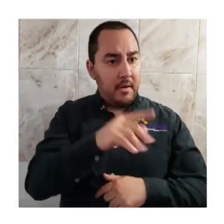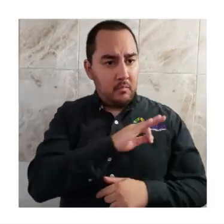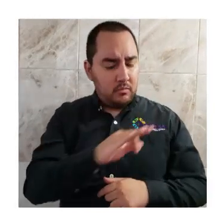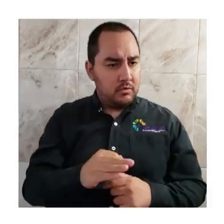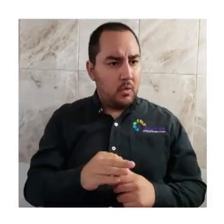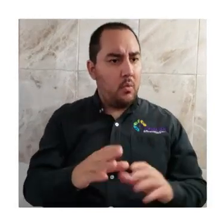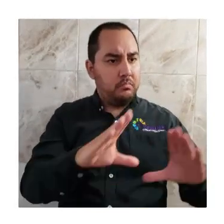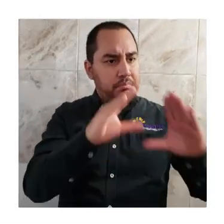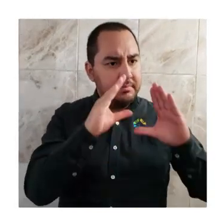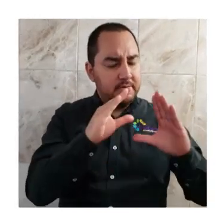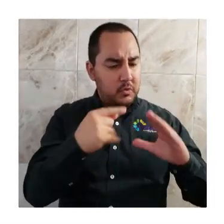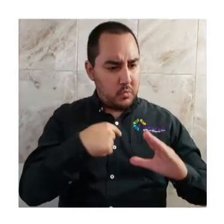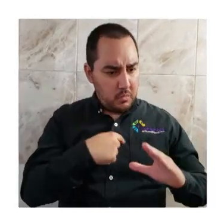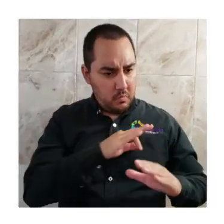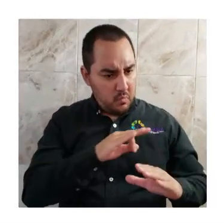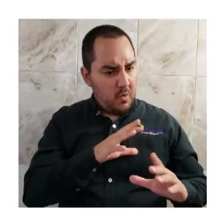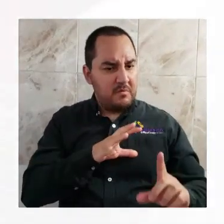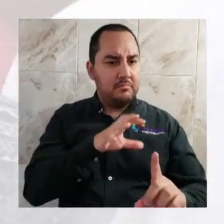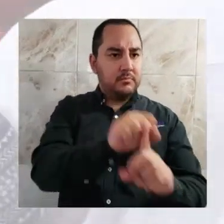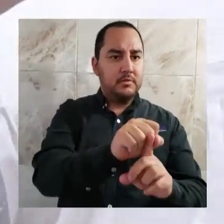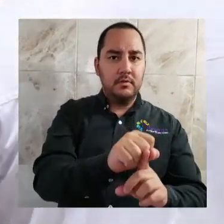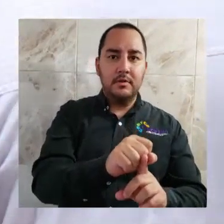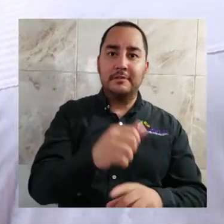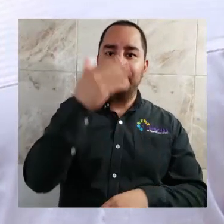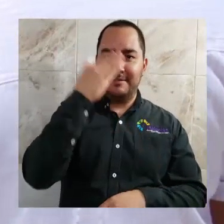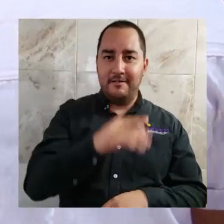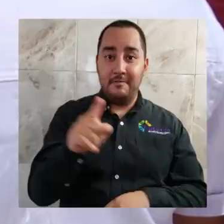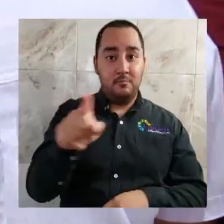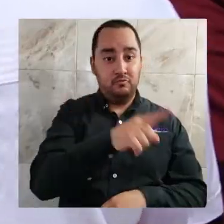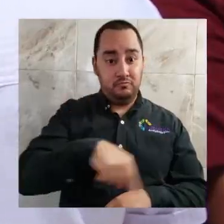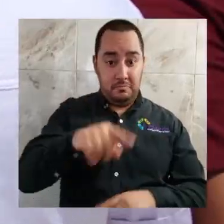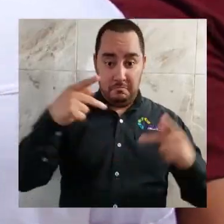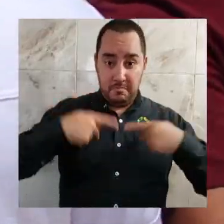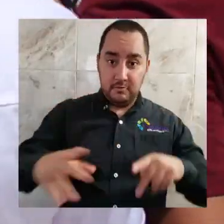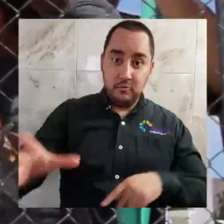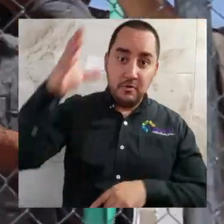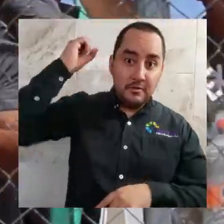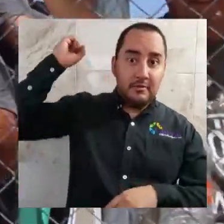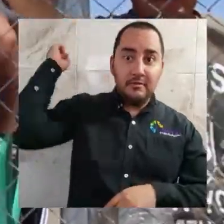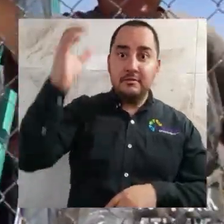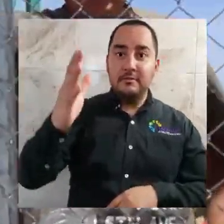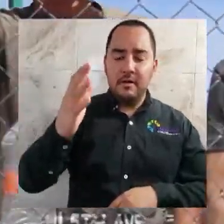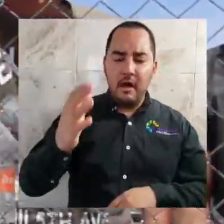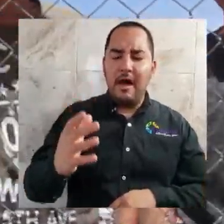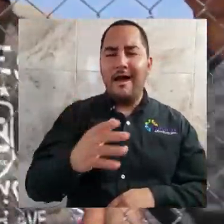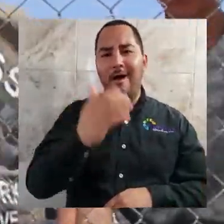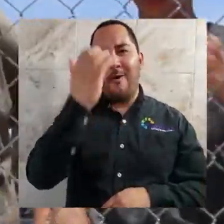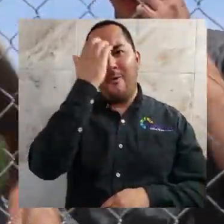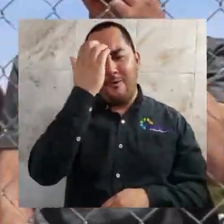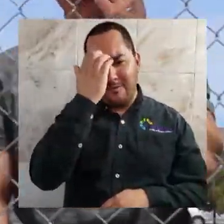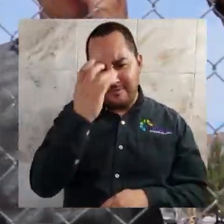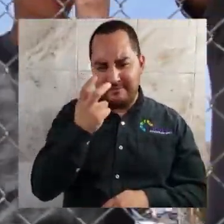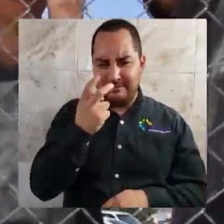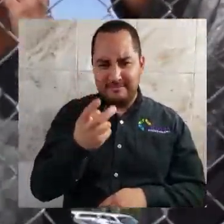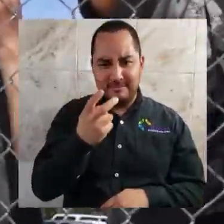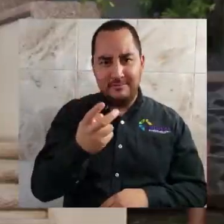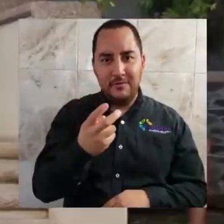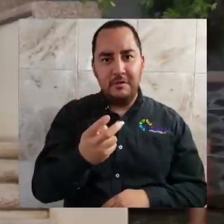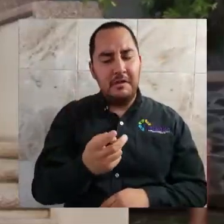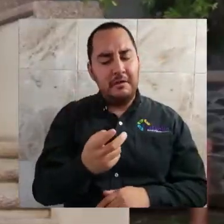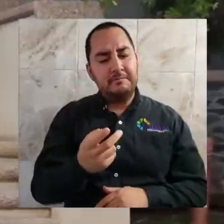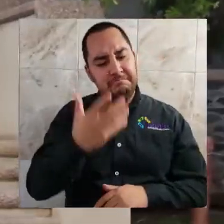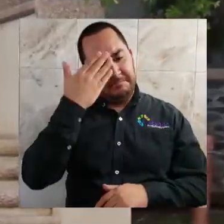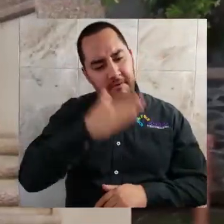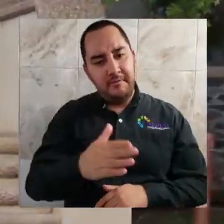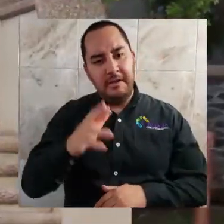en adicciones y a la línea de la vida. Sabemos que los cazadores comprenden los beneficios de este programa